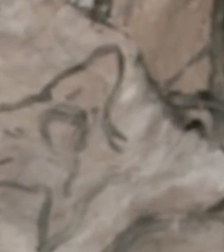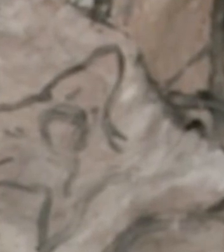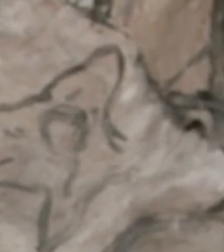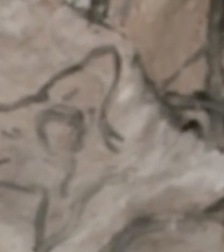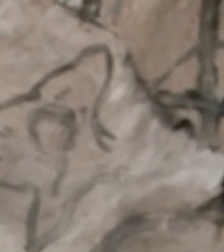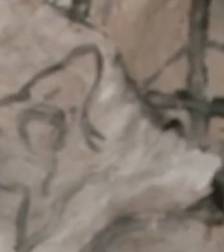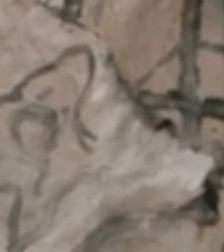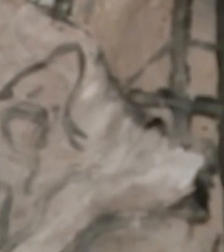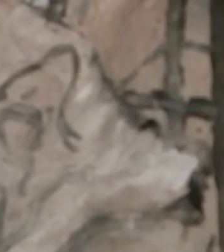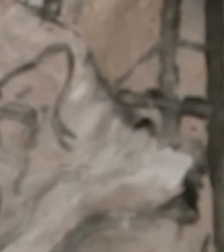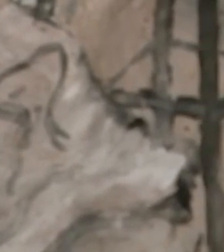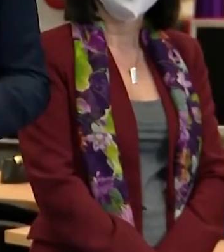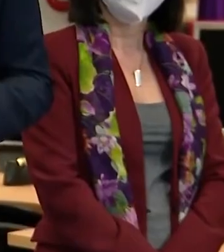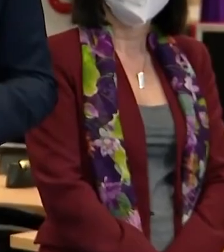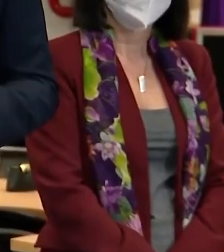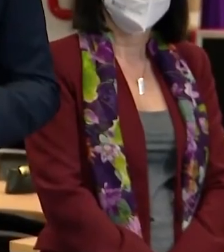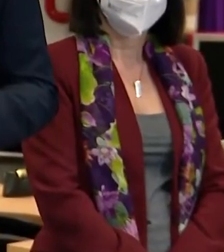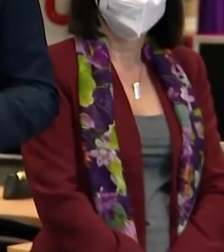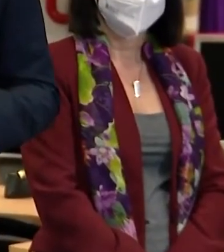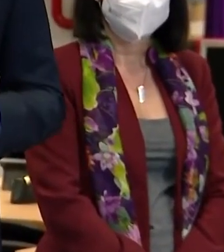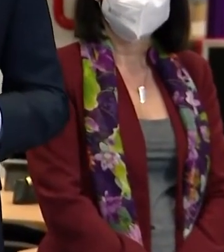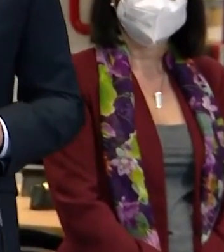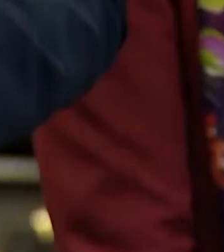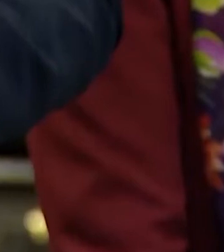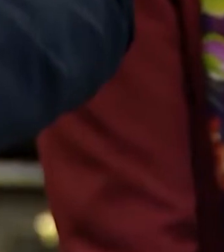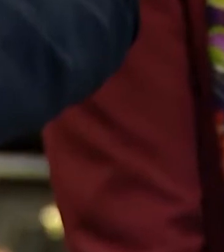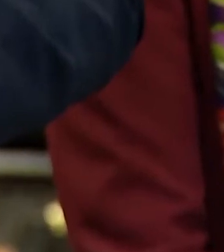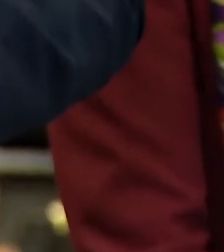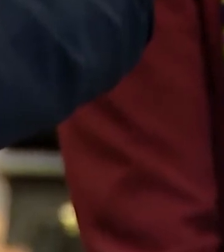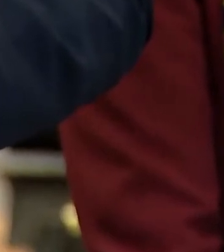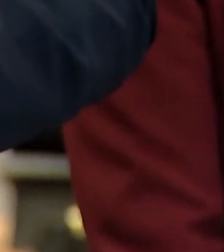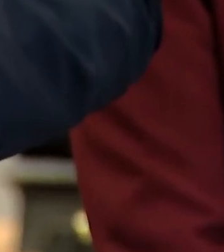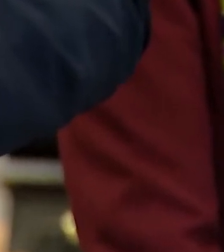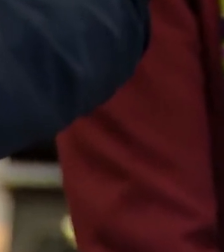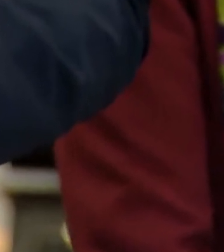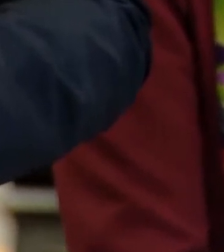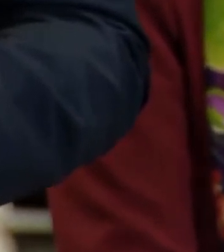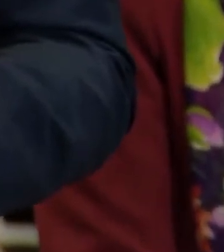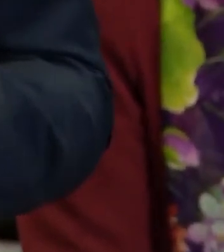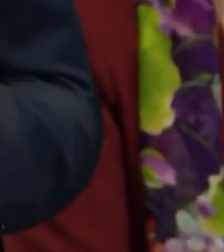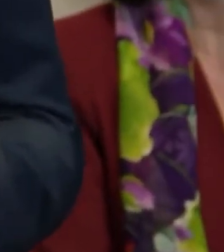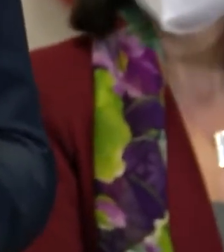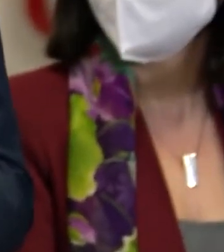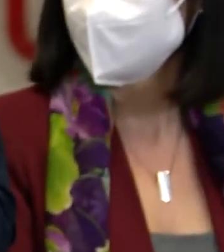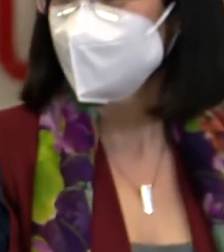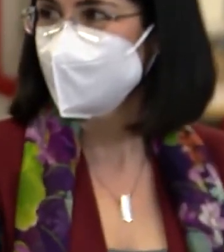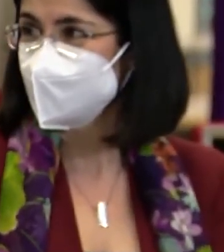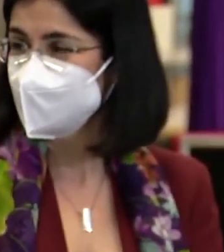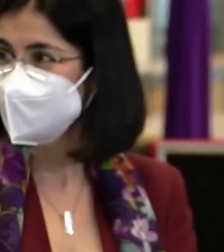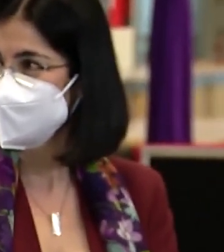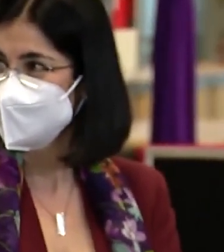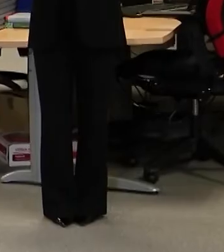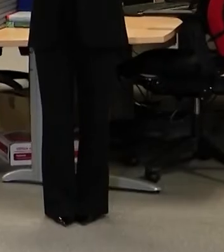comunicará esta tarde al Rey los cambios que acometerá en su Ejecutivo a raíz de la salida de Illa. Tras ello, Sánchez